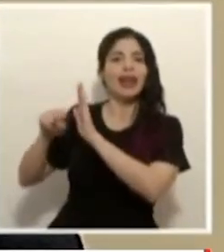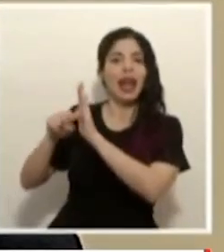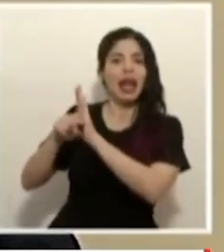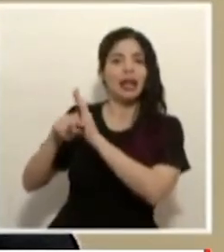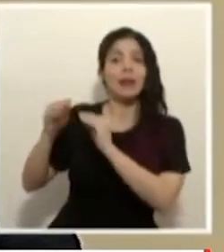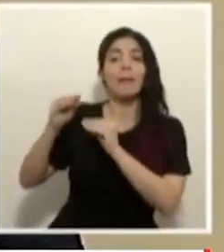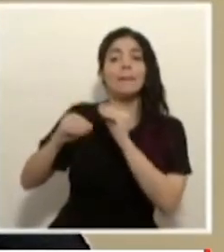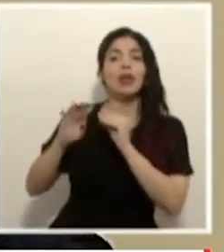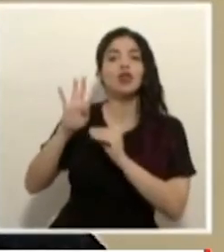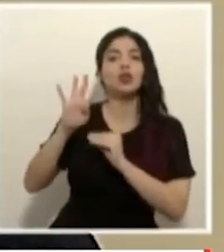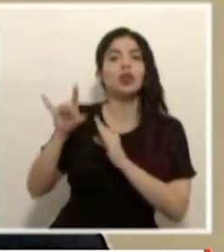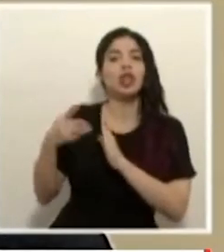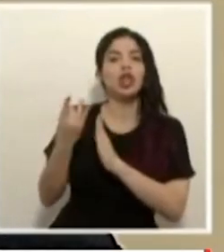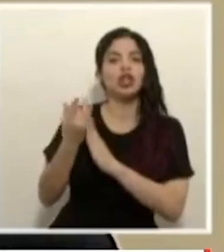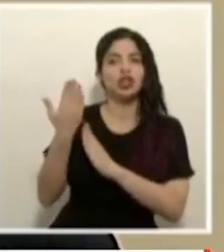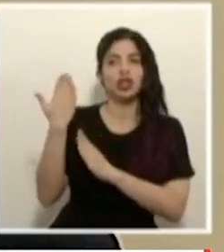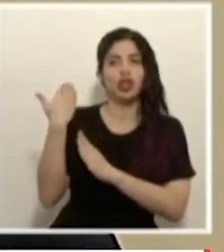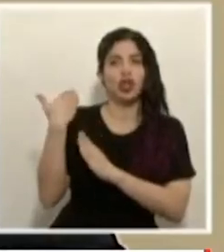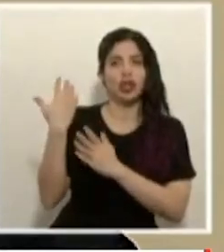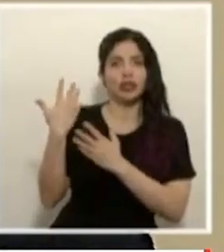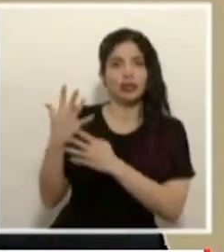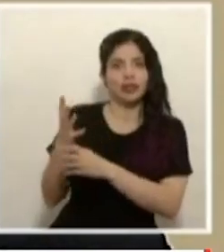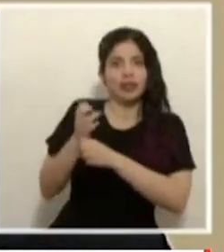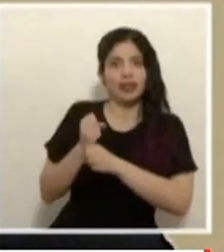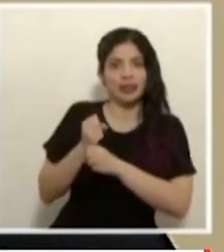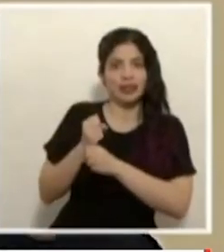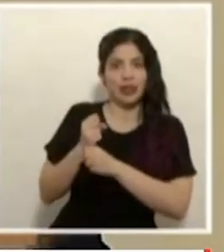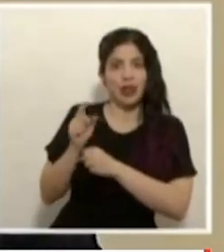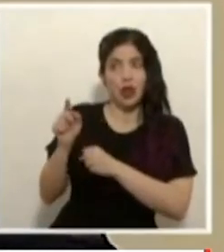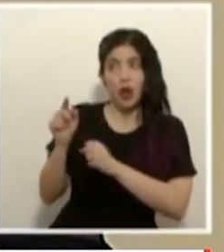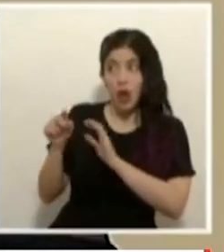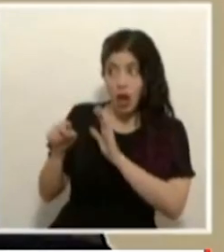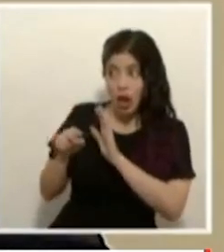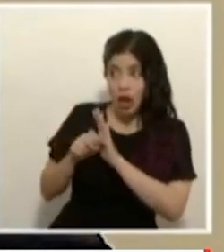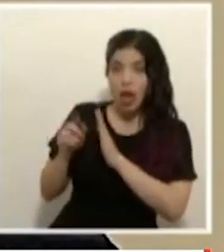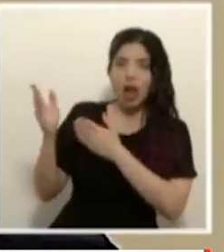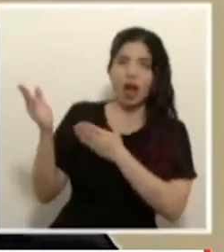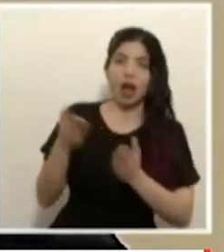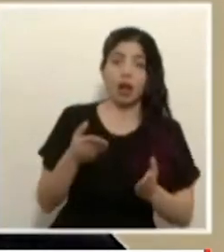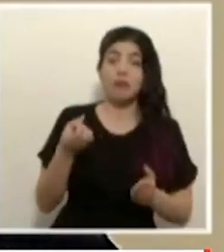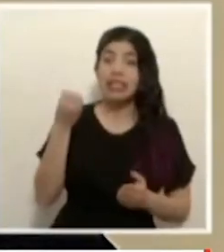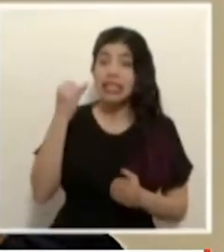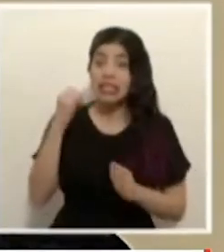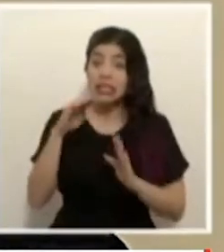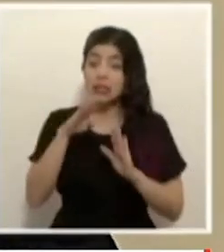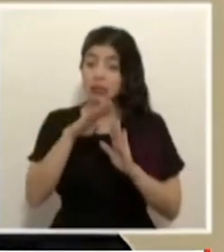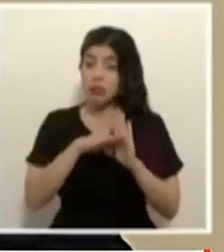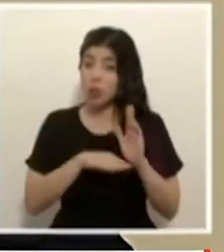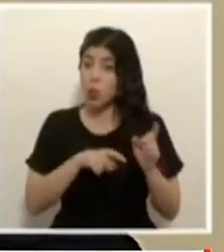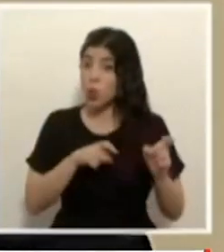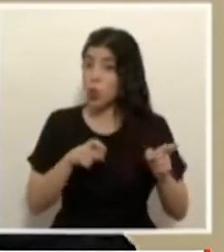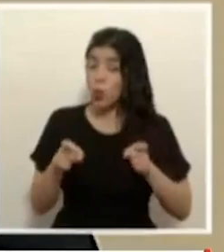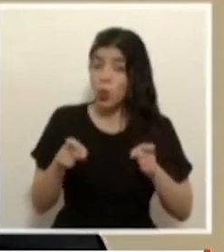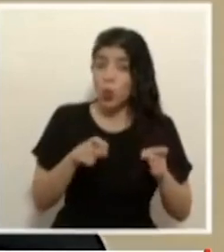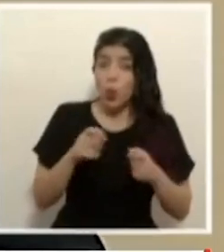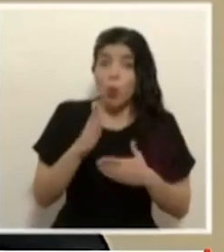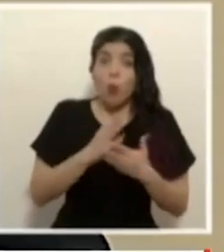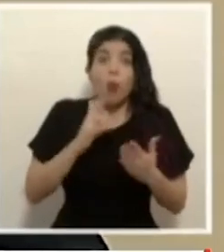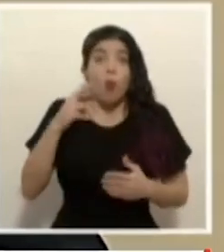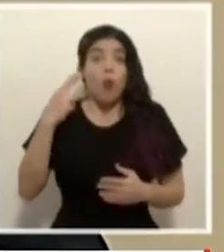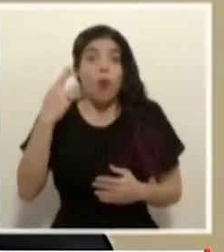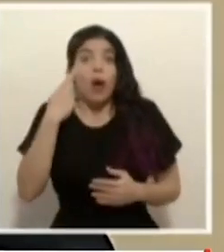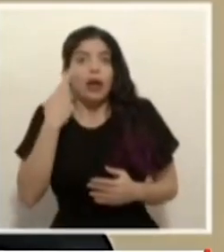48 horas de haber sido obtenida y en todo caso si todos esos controles por una u otra razón